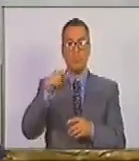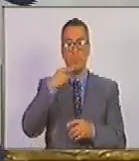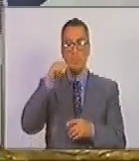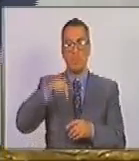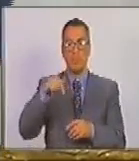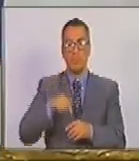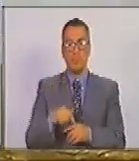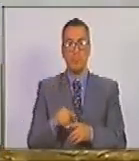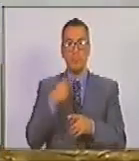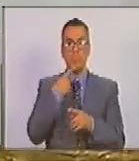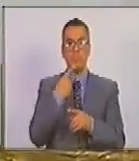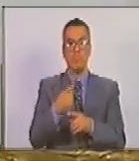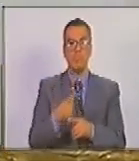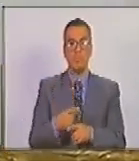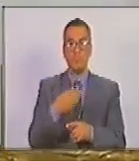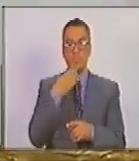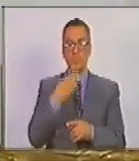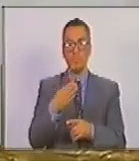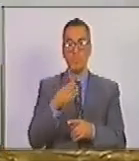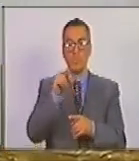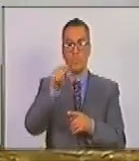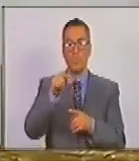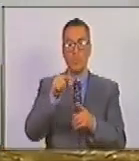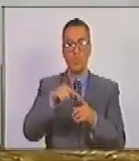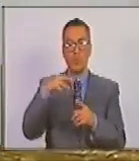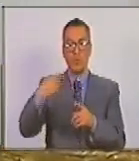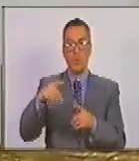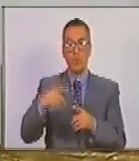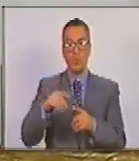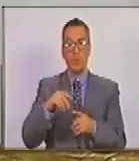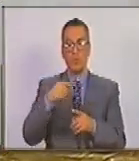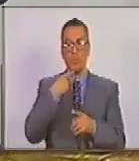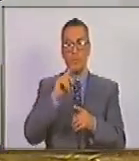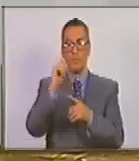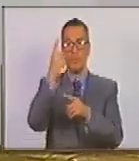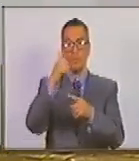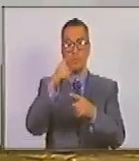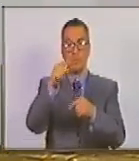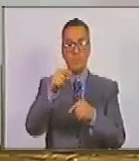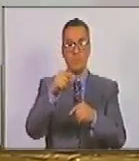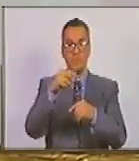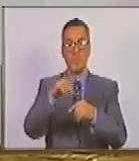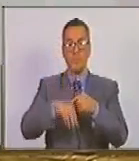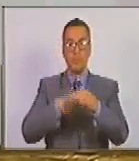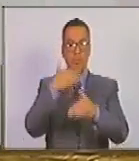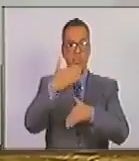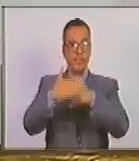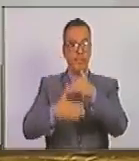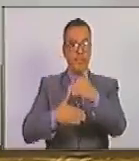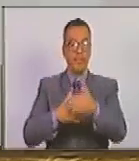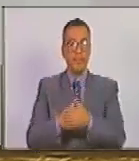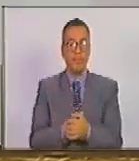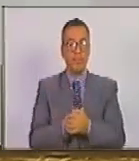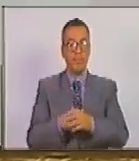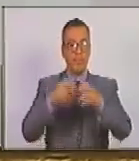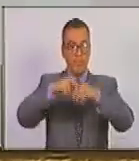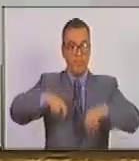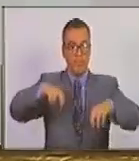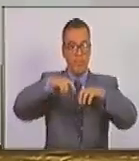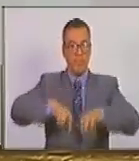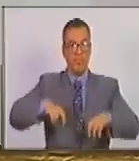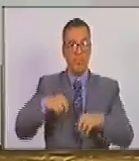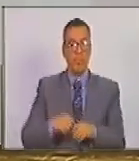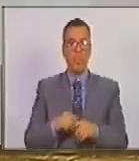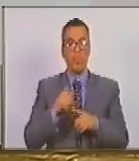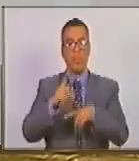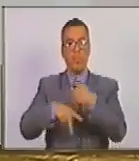esta intervención solicitamos el derecho de palabra en primer lugar para dar avance de la investigación que fue